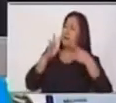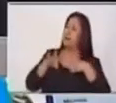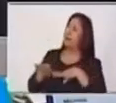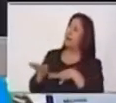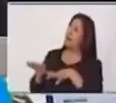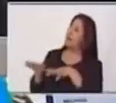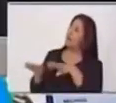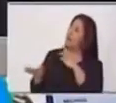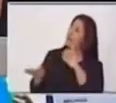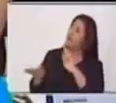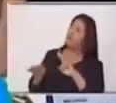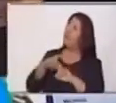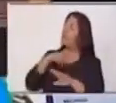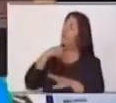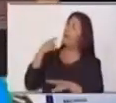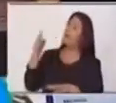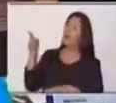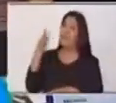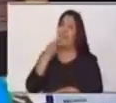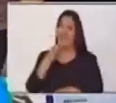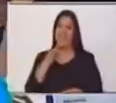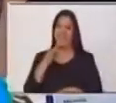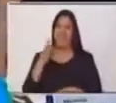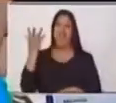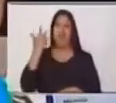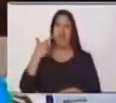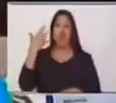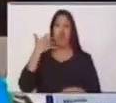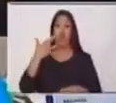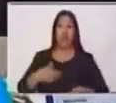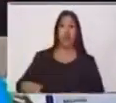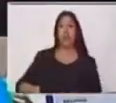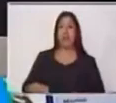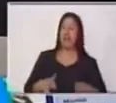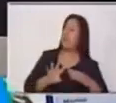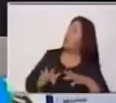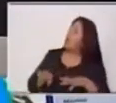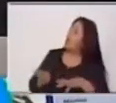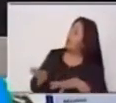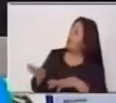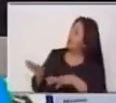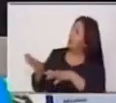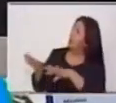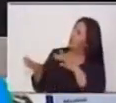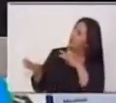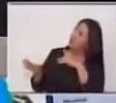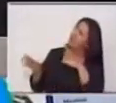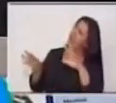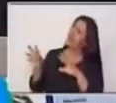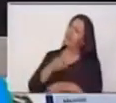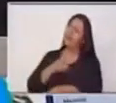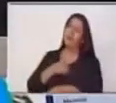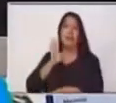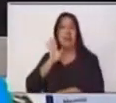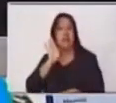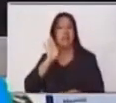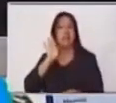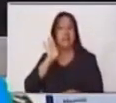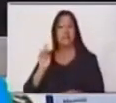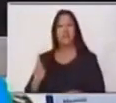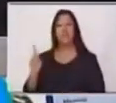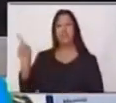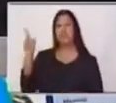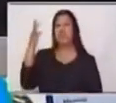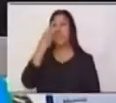ella. Todos los días, los ríos esperaban ansiosos para poder escucharla. Zitlatzin tenía